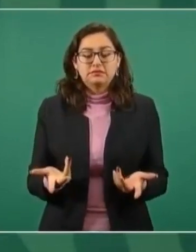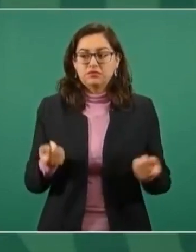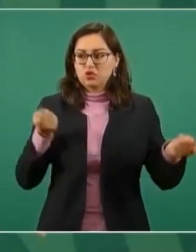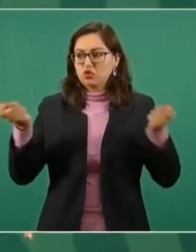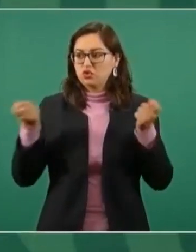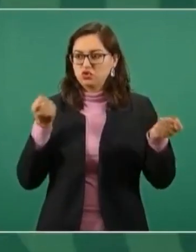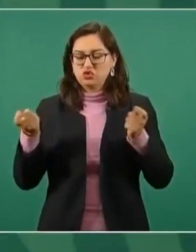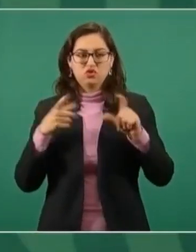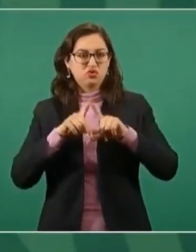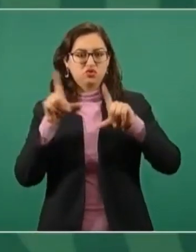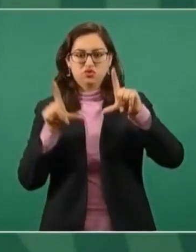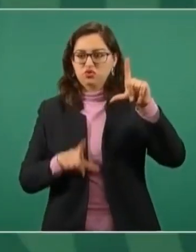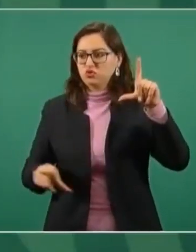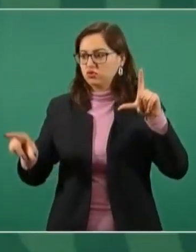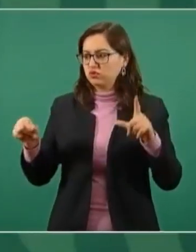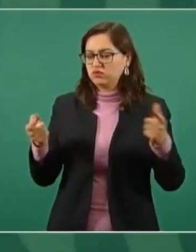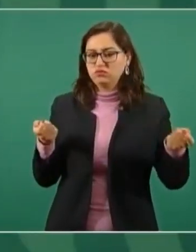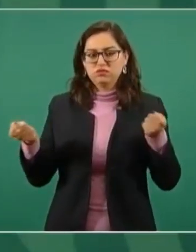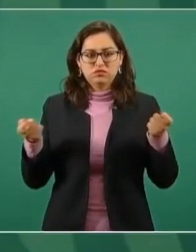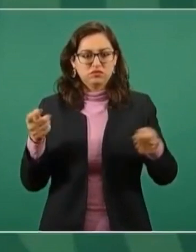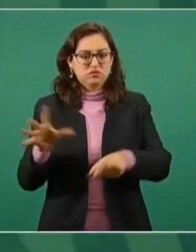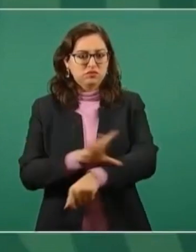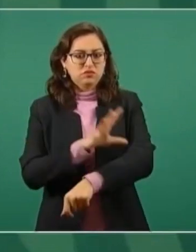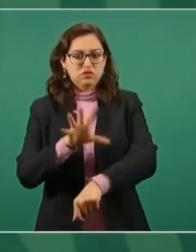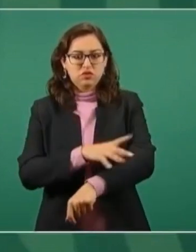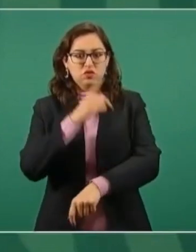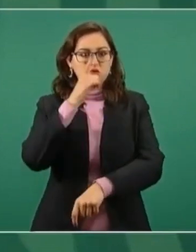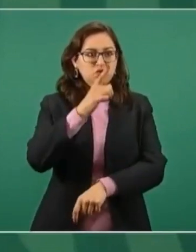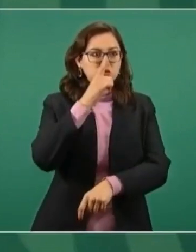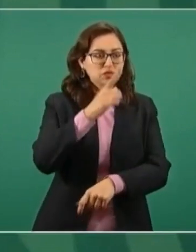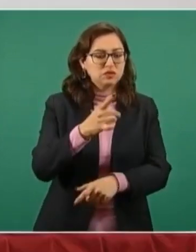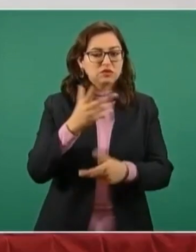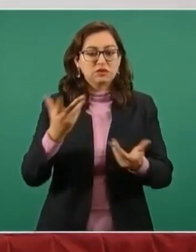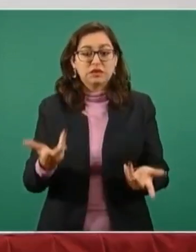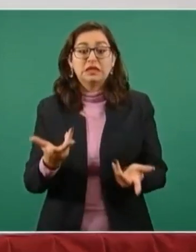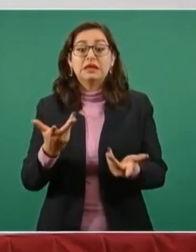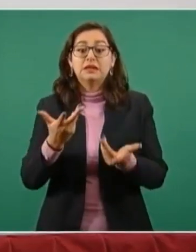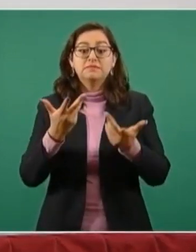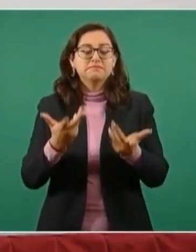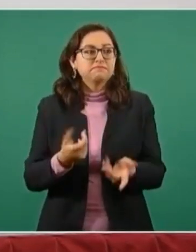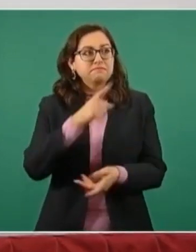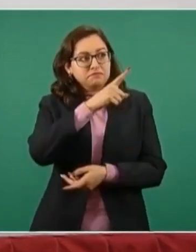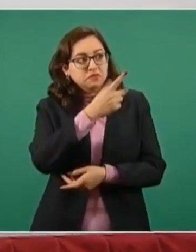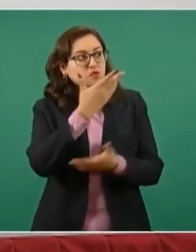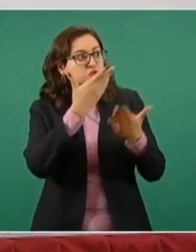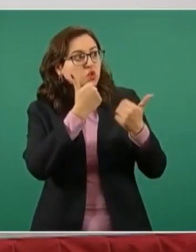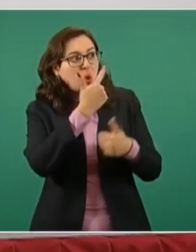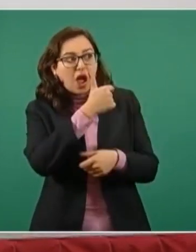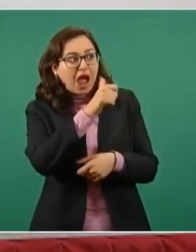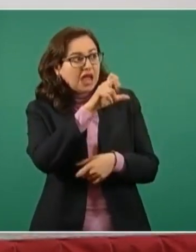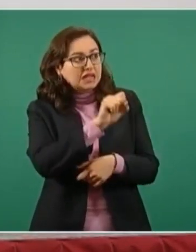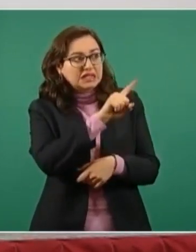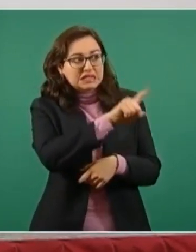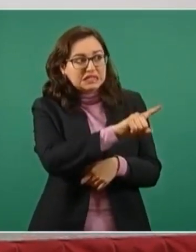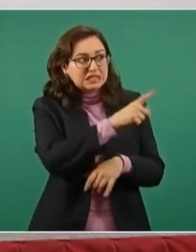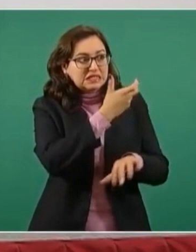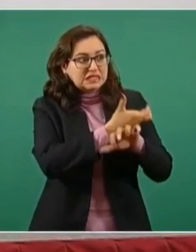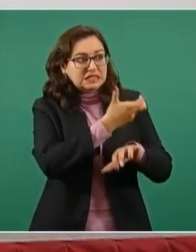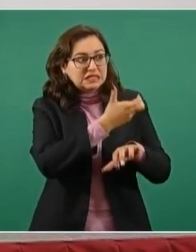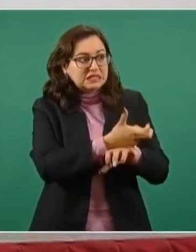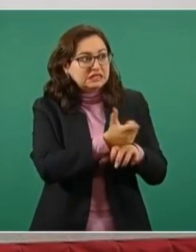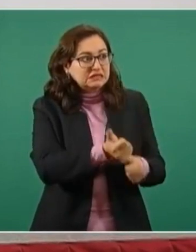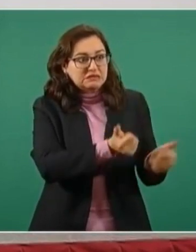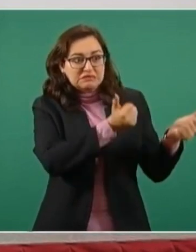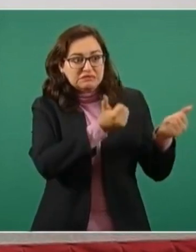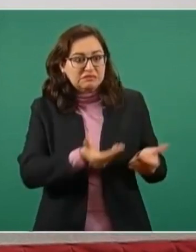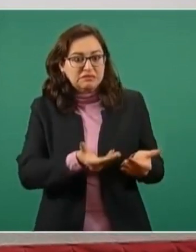esta situación. Y ya estamos comprando gas licuado, se han